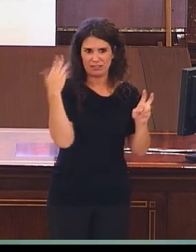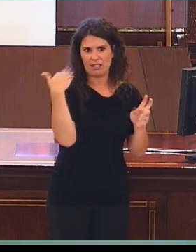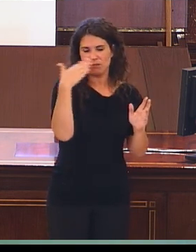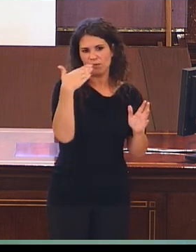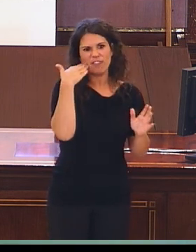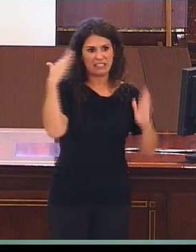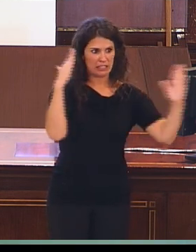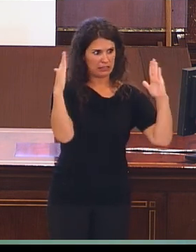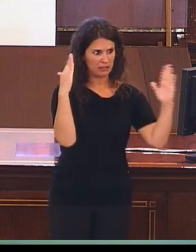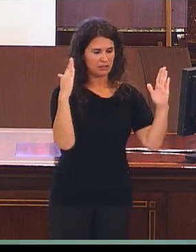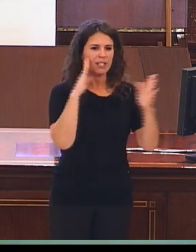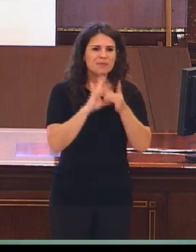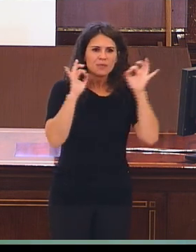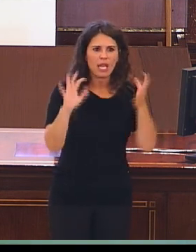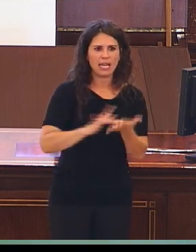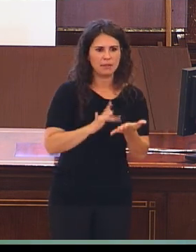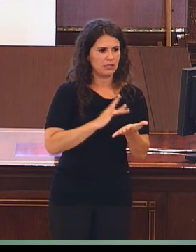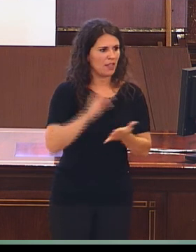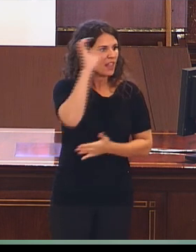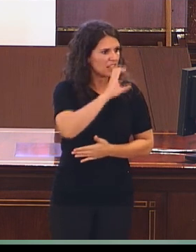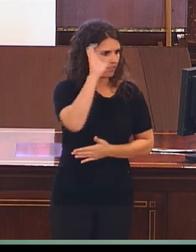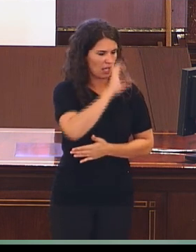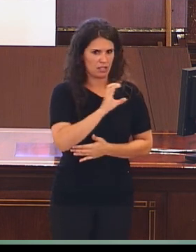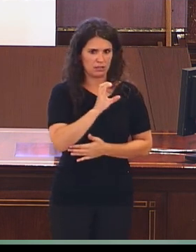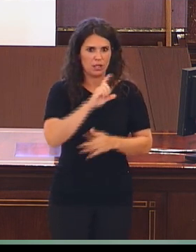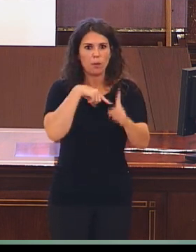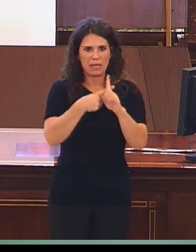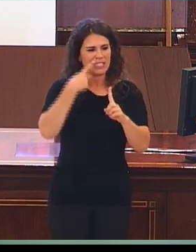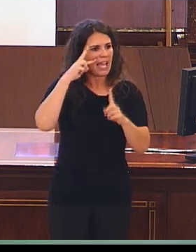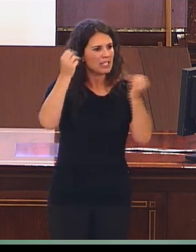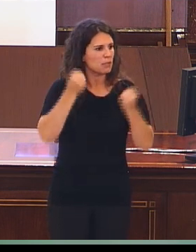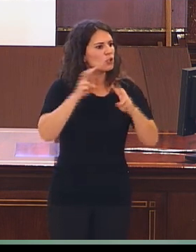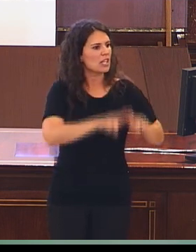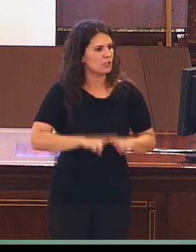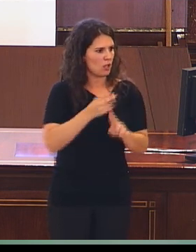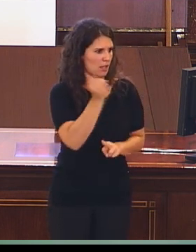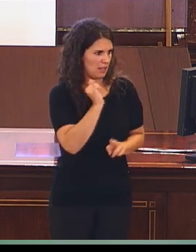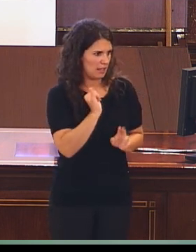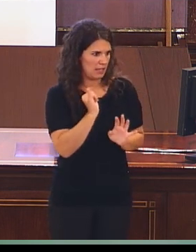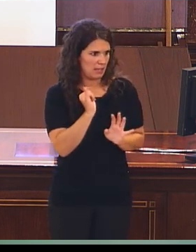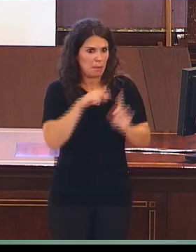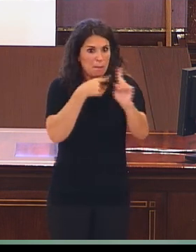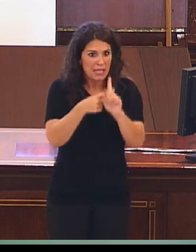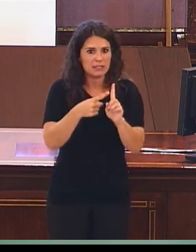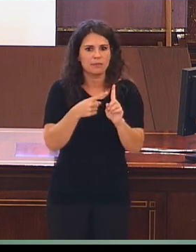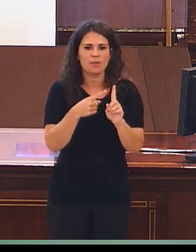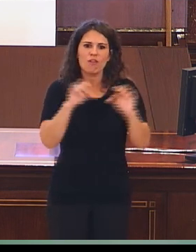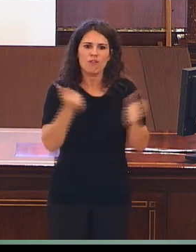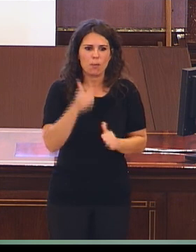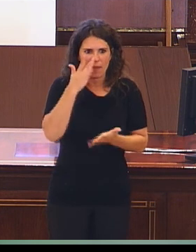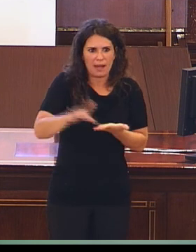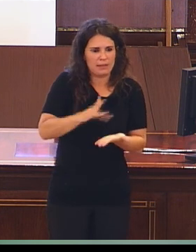limitadas a revistas científicas y con revisión por parte de expertos, y que tuvieran el formato de artículos de revista